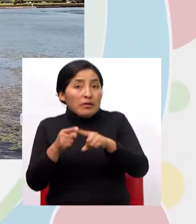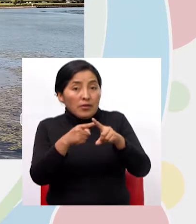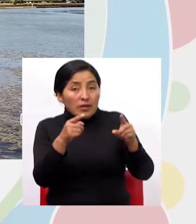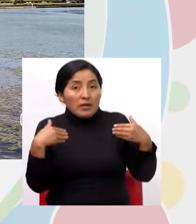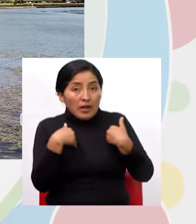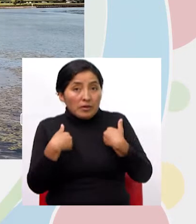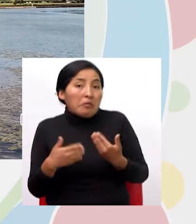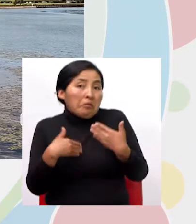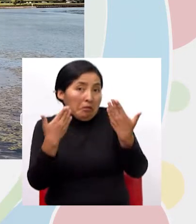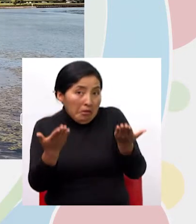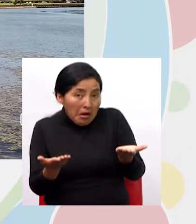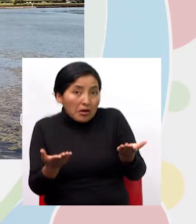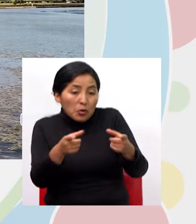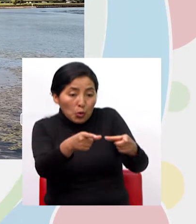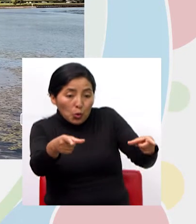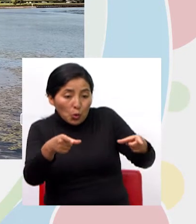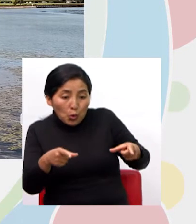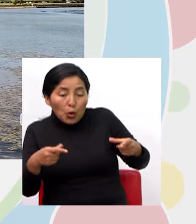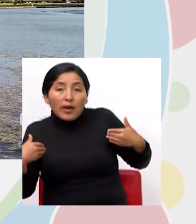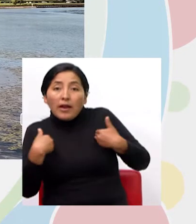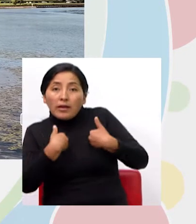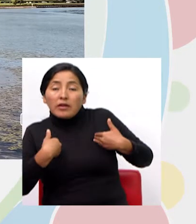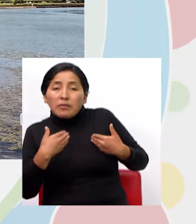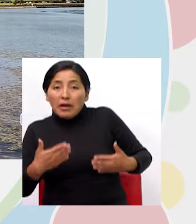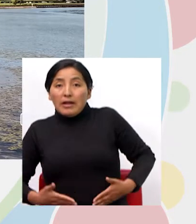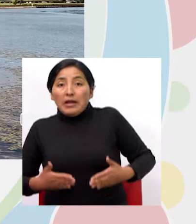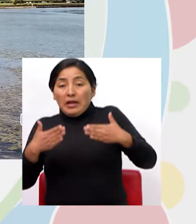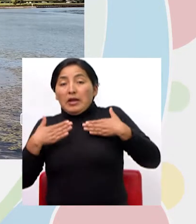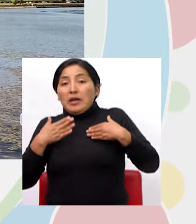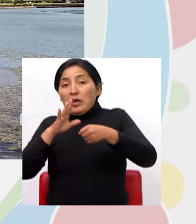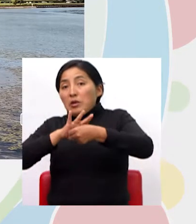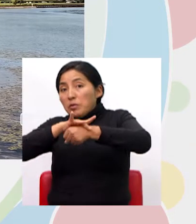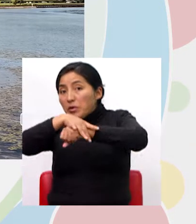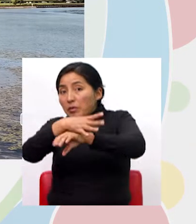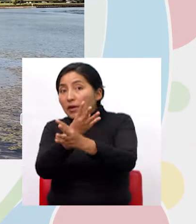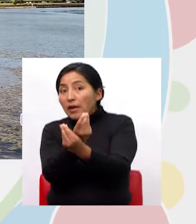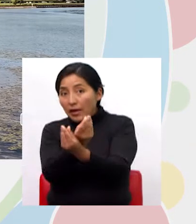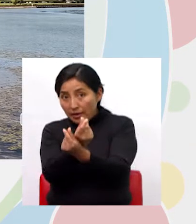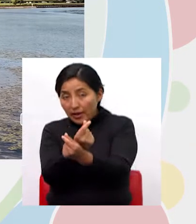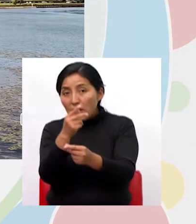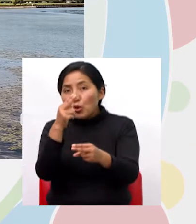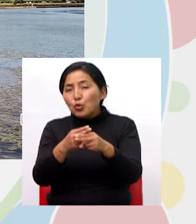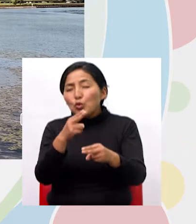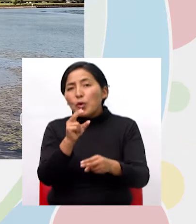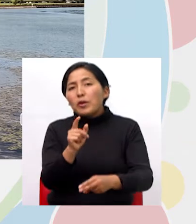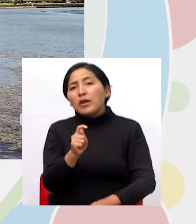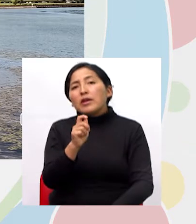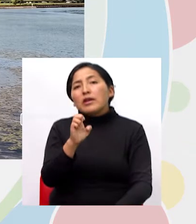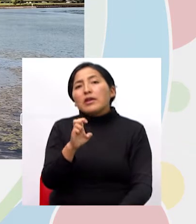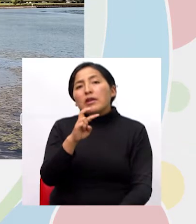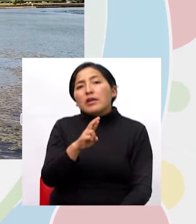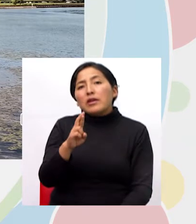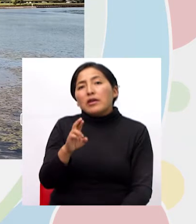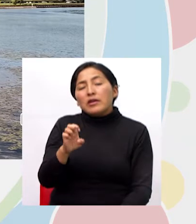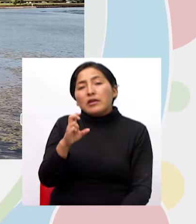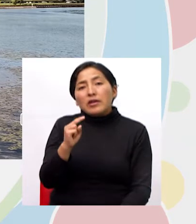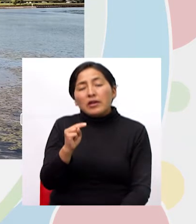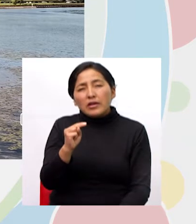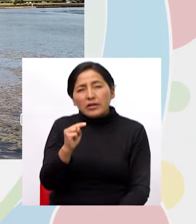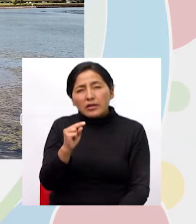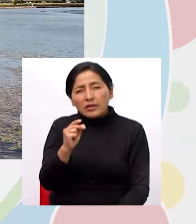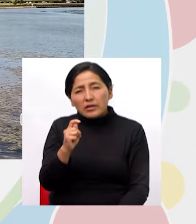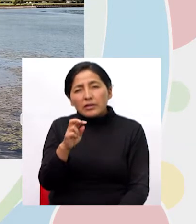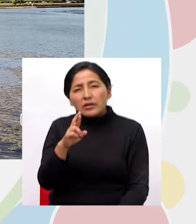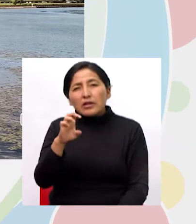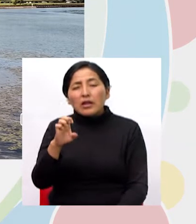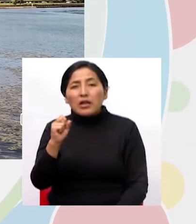animales que viven en la tierra y se les llama terrestres terrestres, por ejemplo un perrito, también hay animales que viven